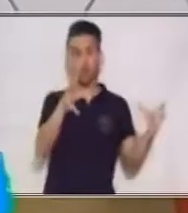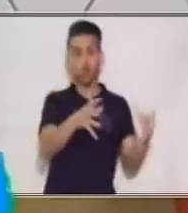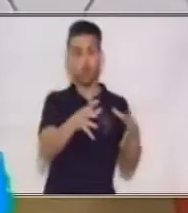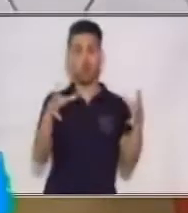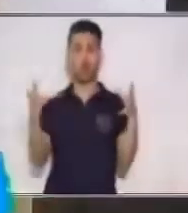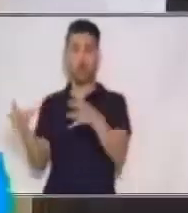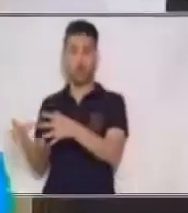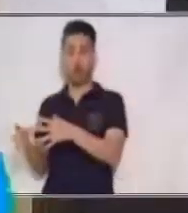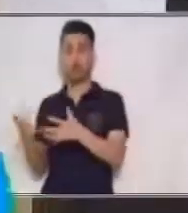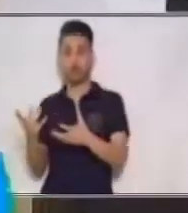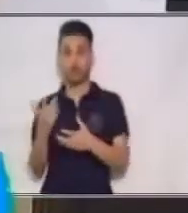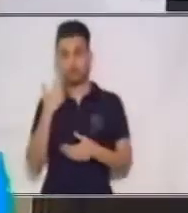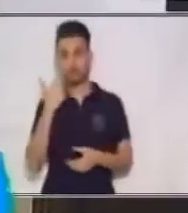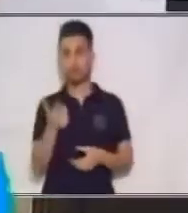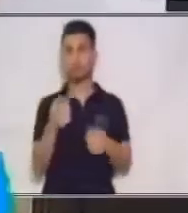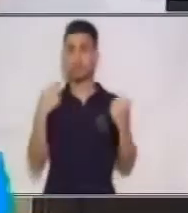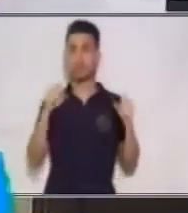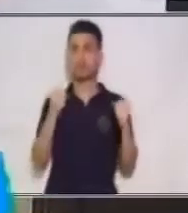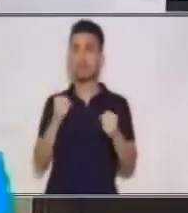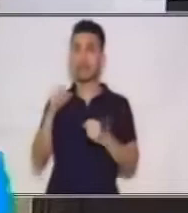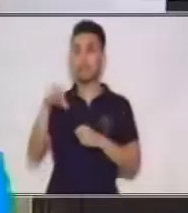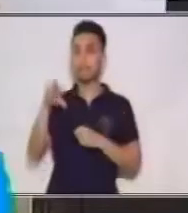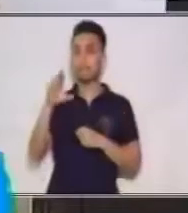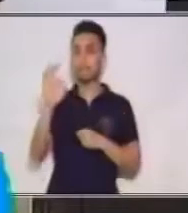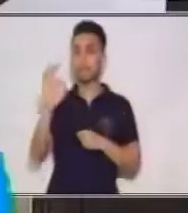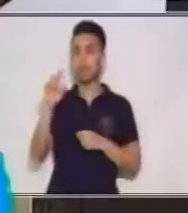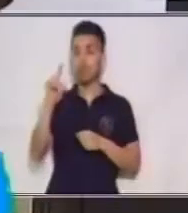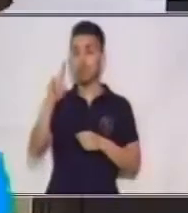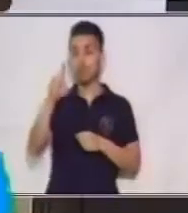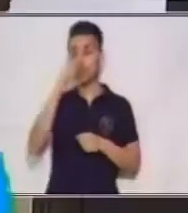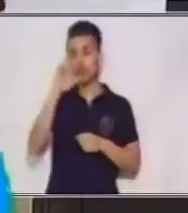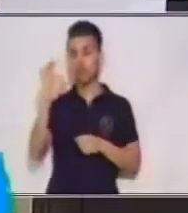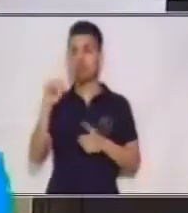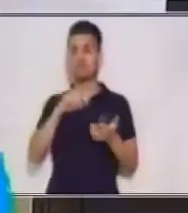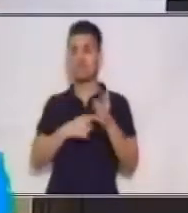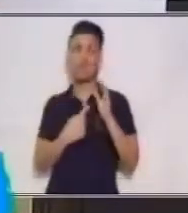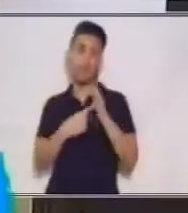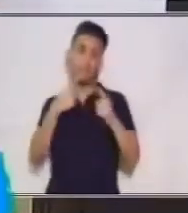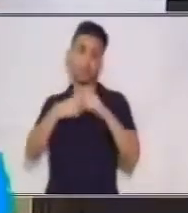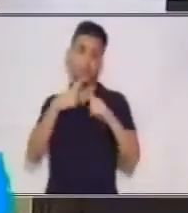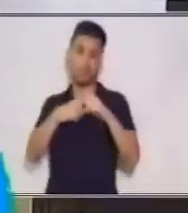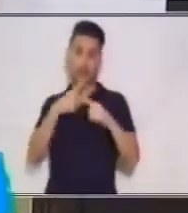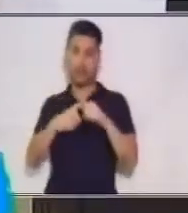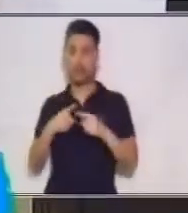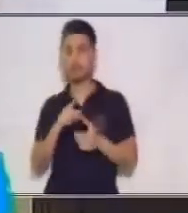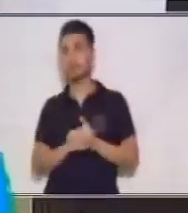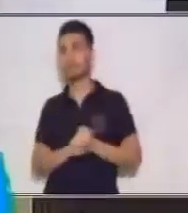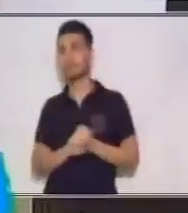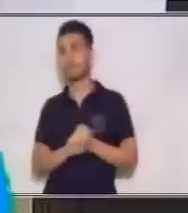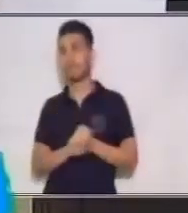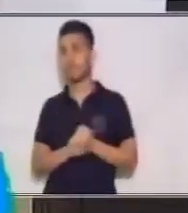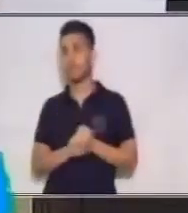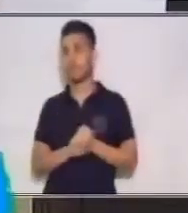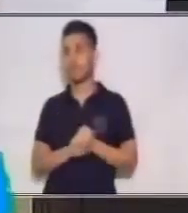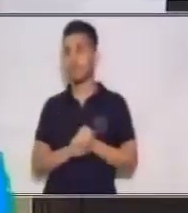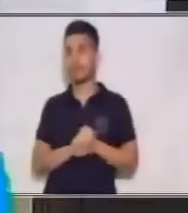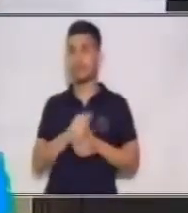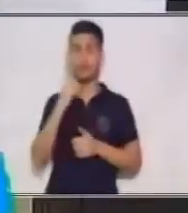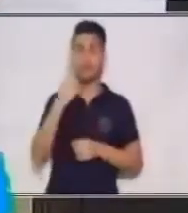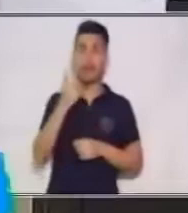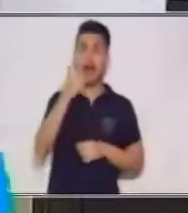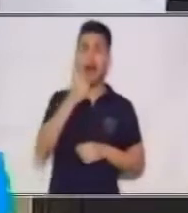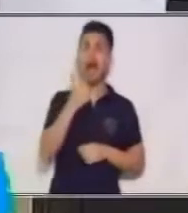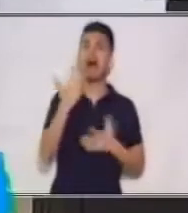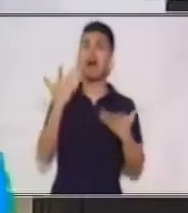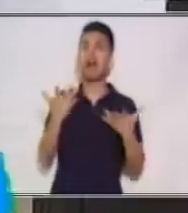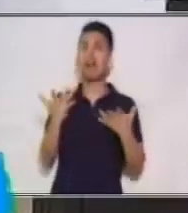Vamos a hacer el producto entre estos dos conjuntos. Entonces, los elementos del conjunto A